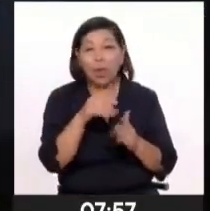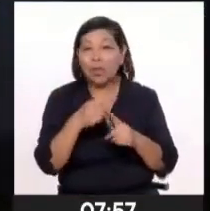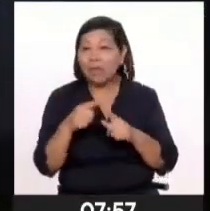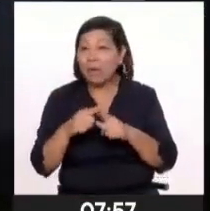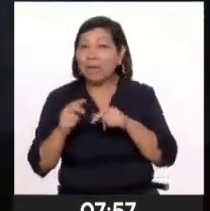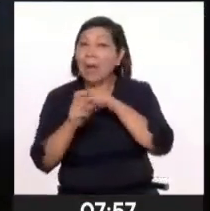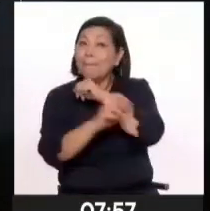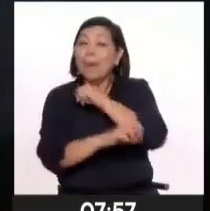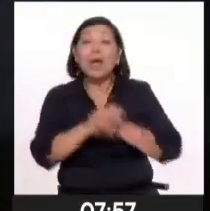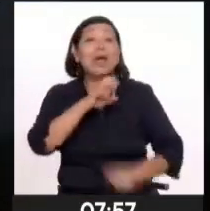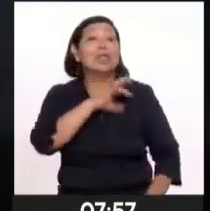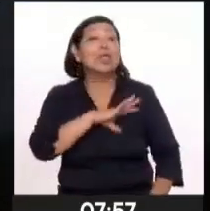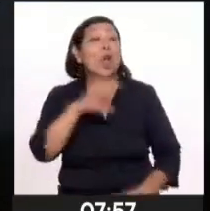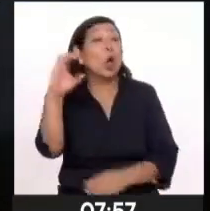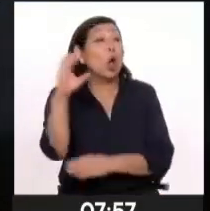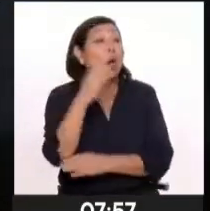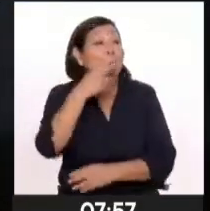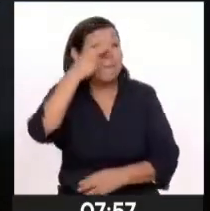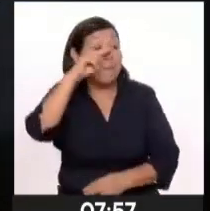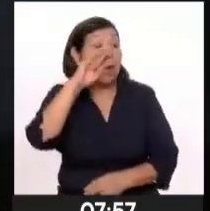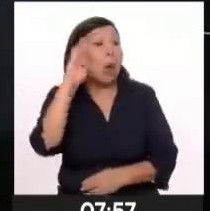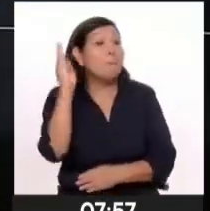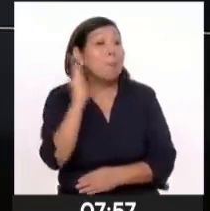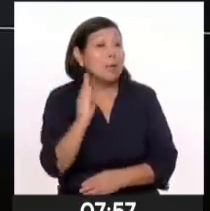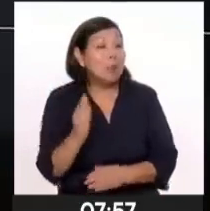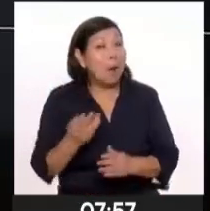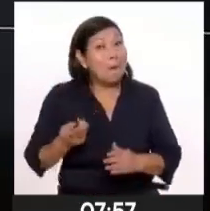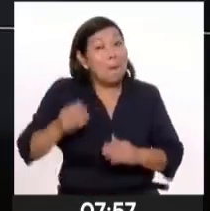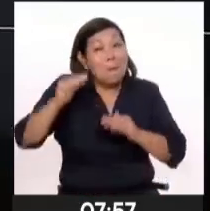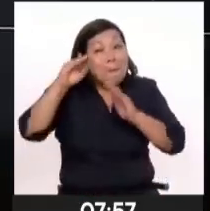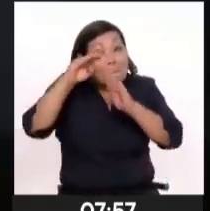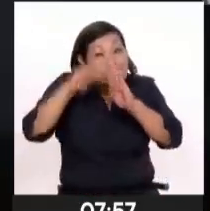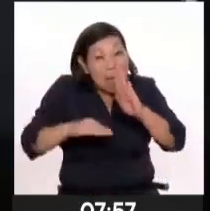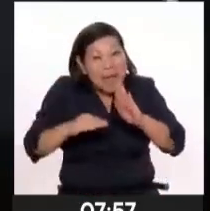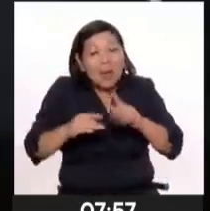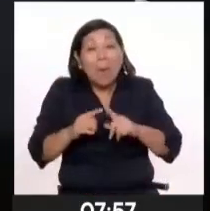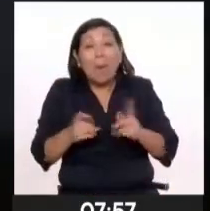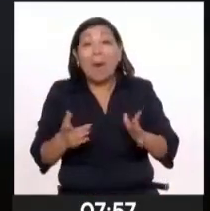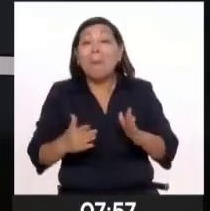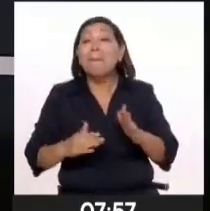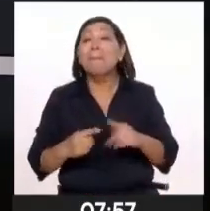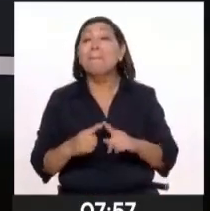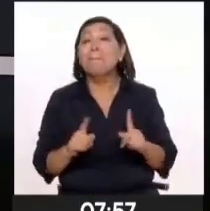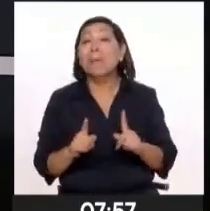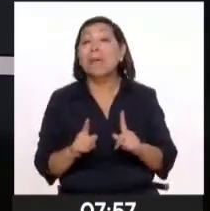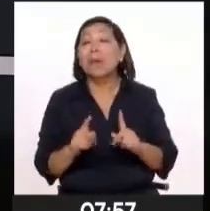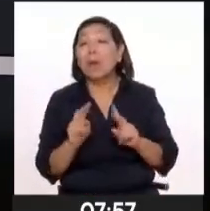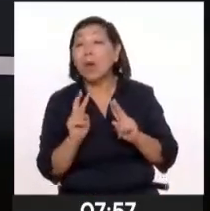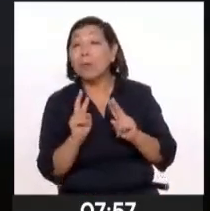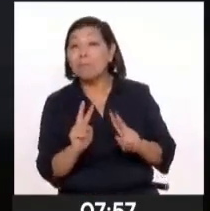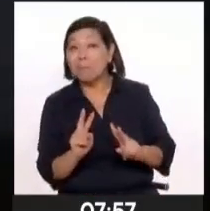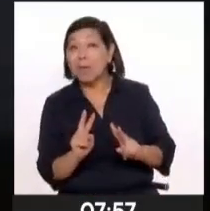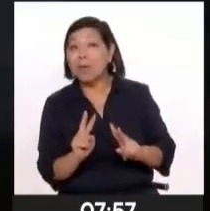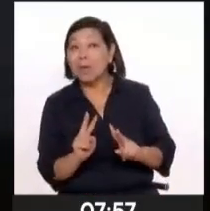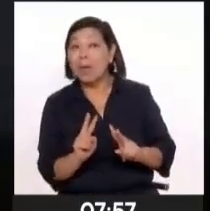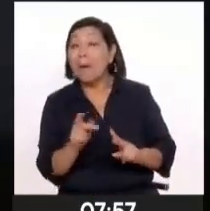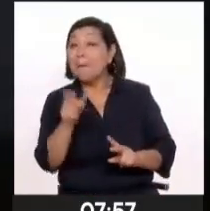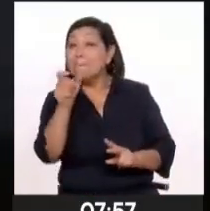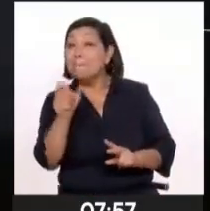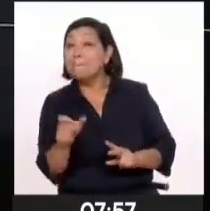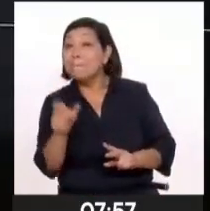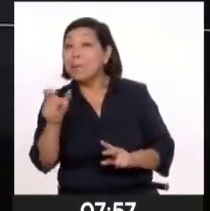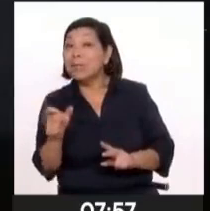ahorro en dólares va a representar un mayor tipo de ganancia que ayude a mantener una mejor capacidad adquisitiva y también protegerse de la inflación.